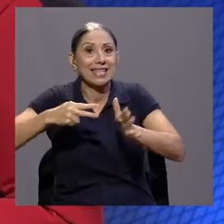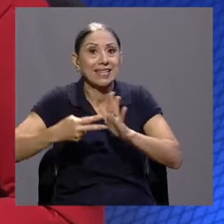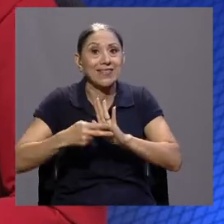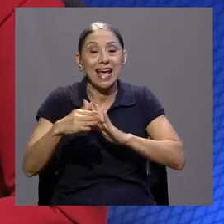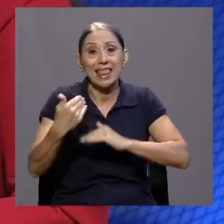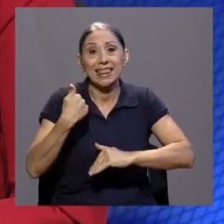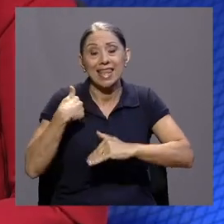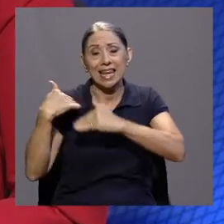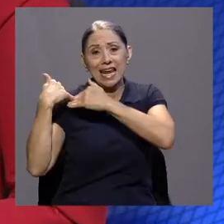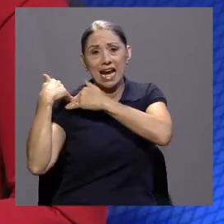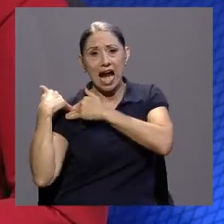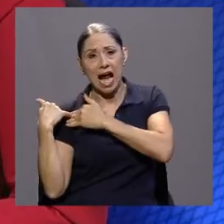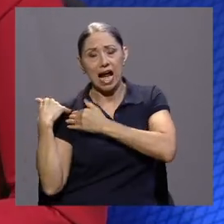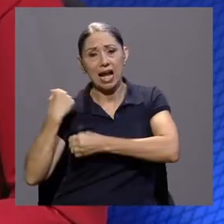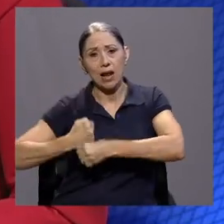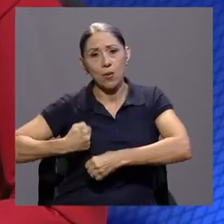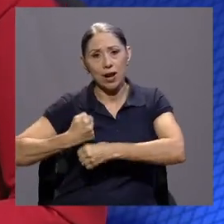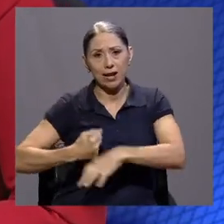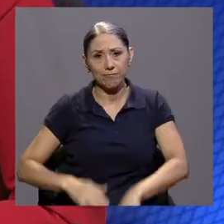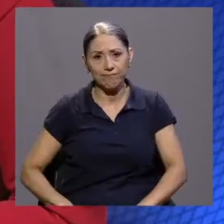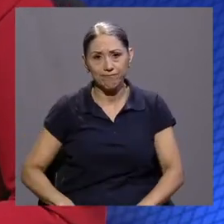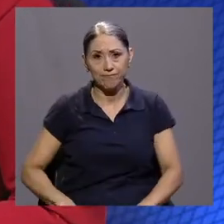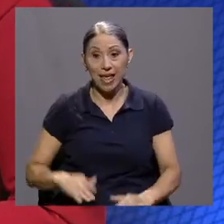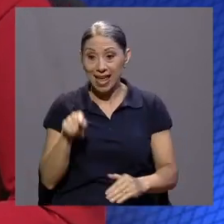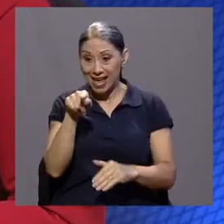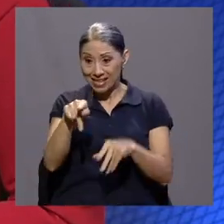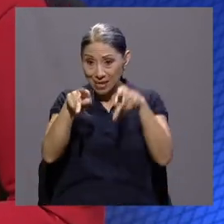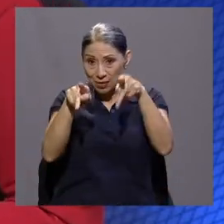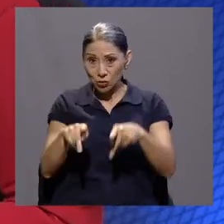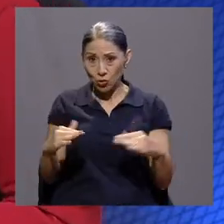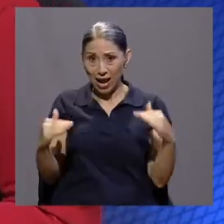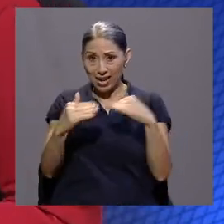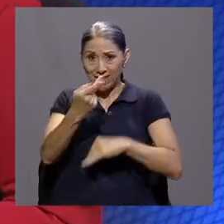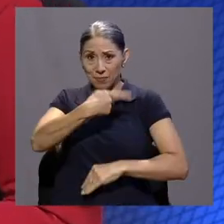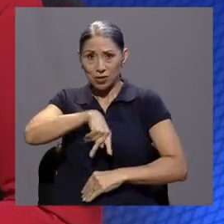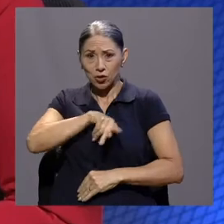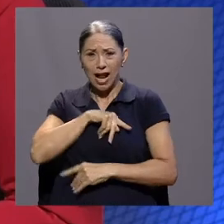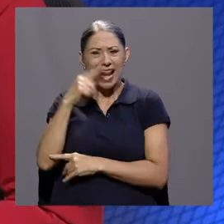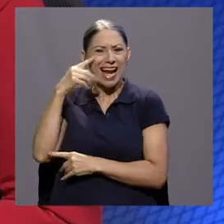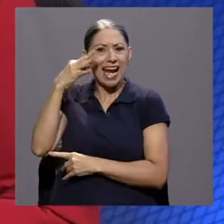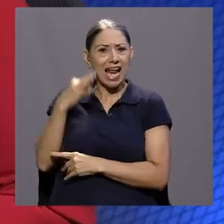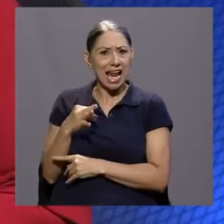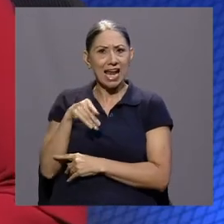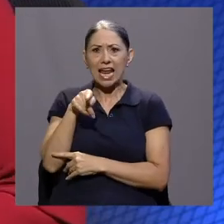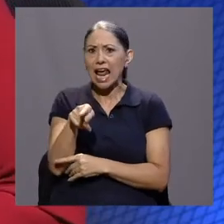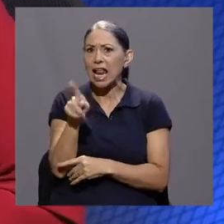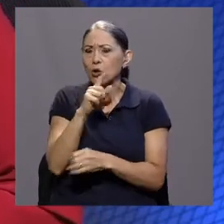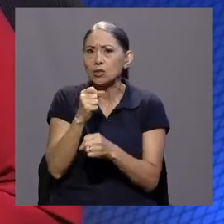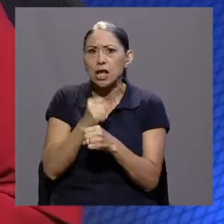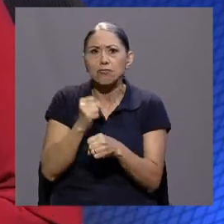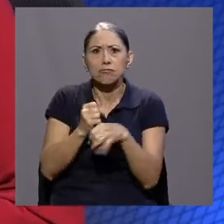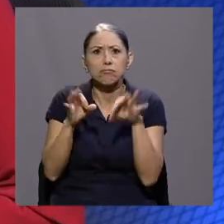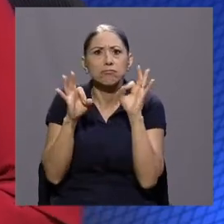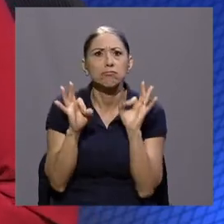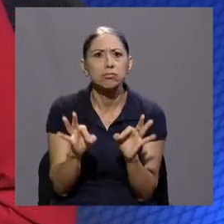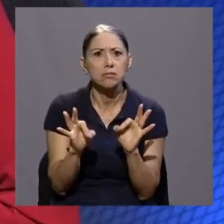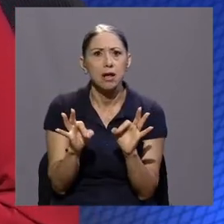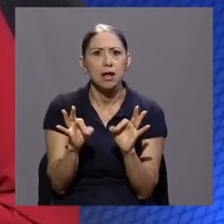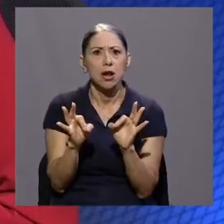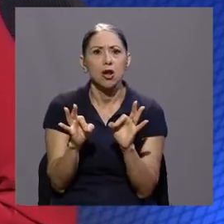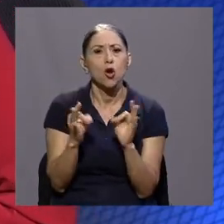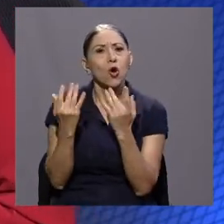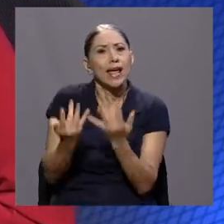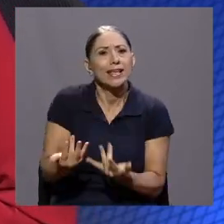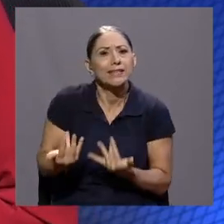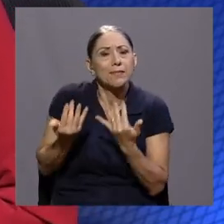laboral. Entonces, a nivel personal se puede llegar a pensar de que no se está dando el rendimiento que la empresa está brindando,